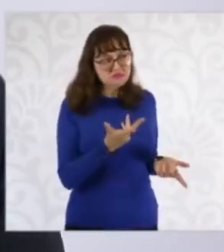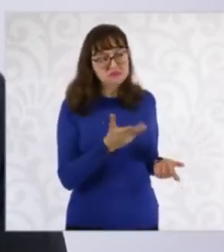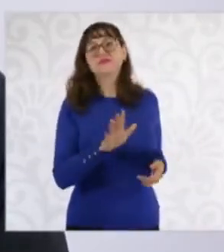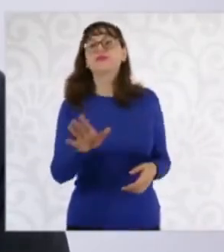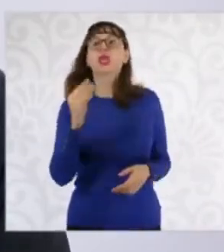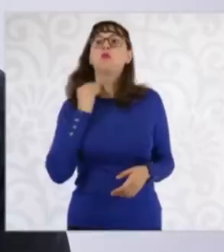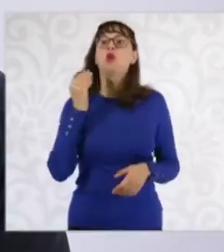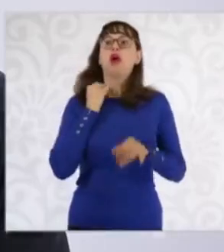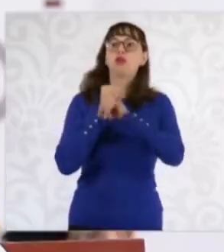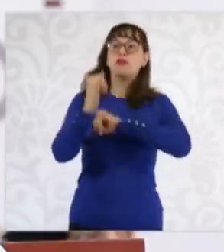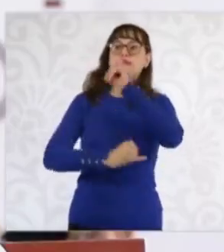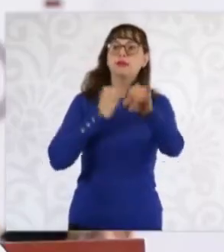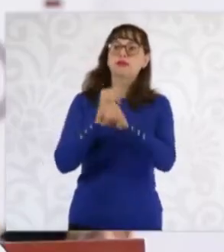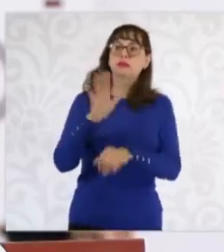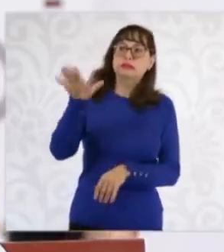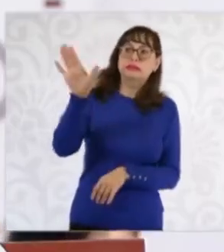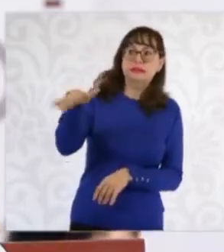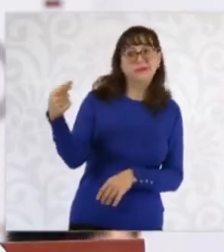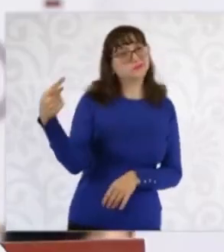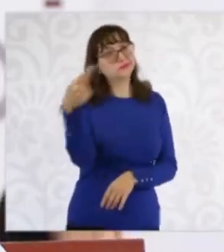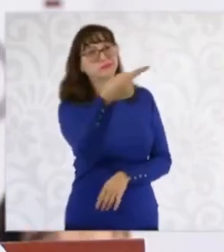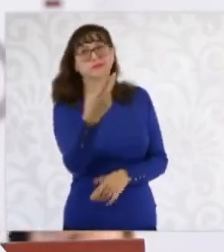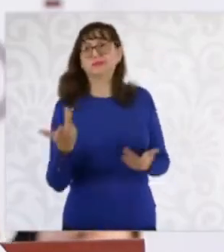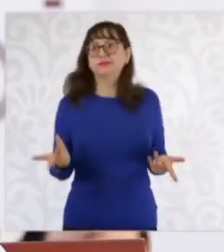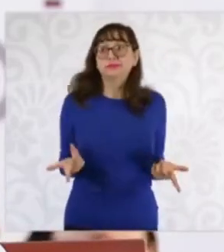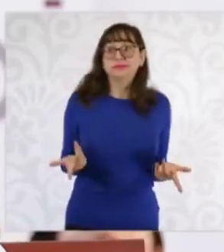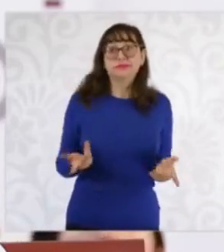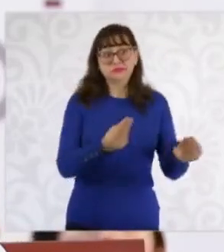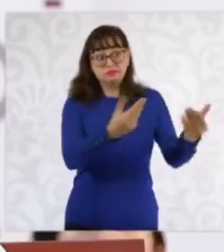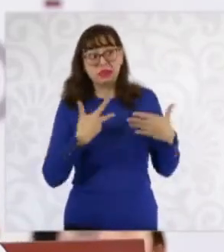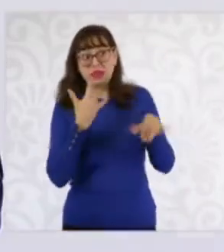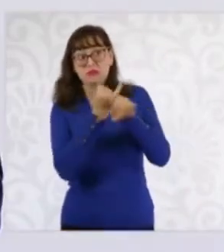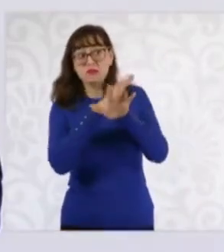nos permite, es lo que existe en un entorno internacional de derecho público internacional. Gracias.